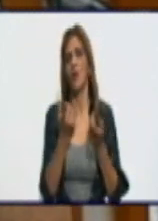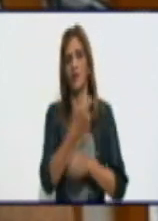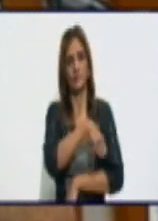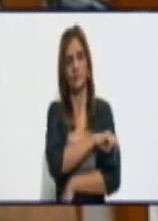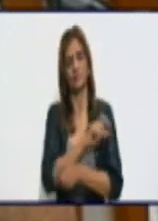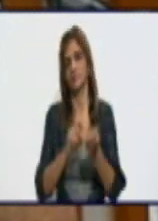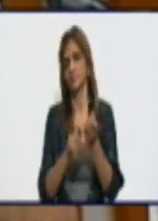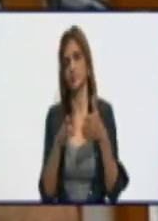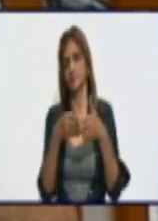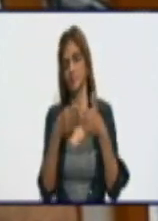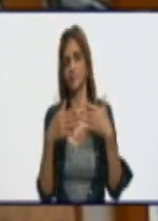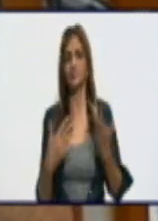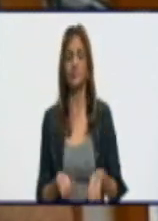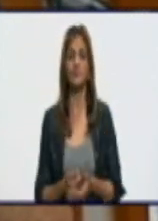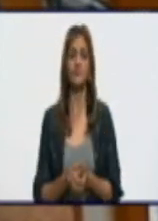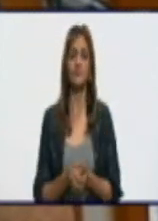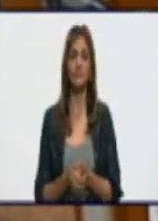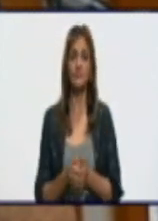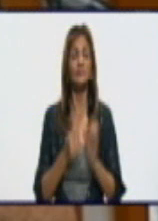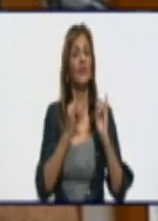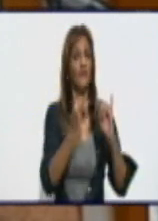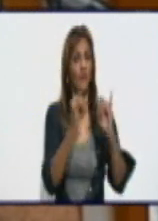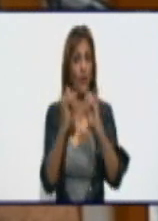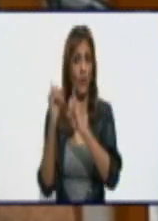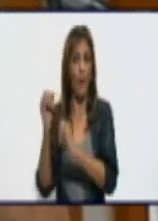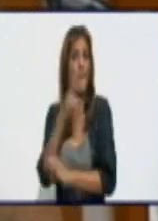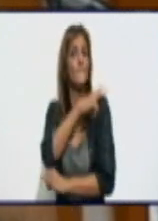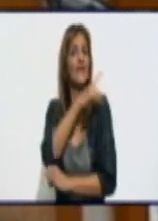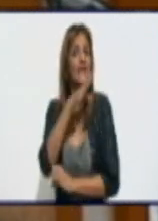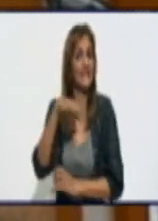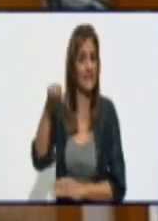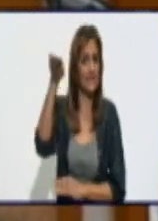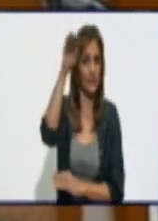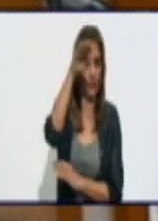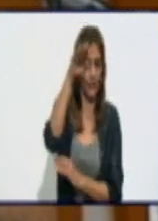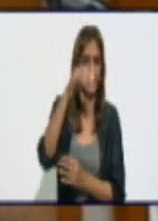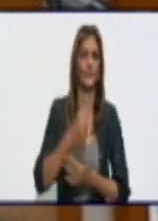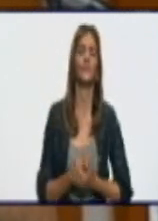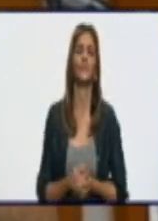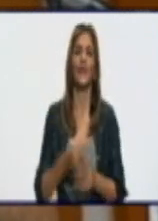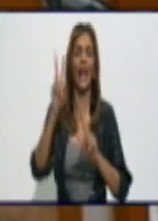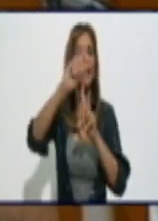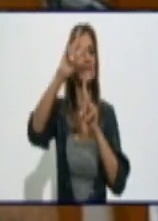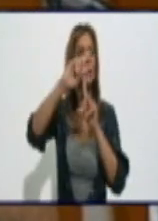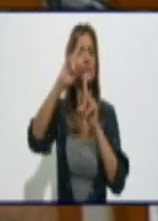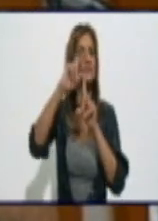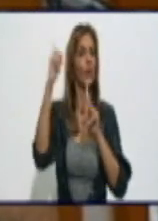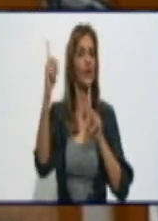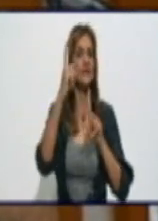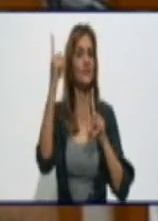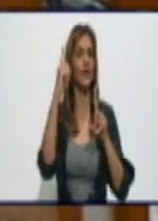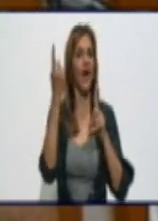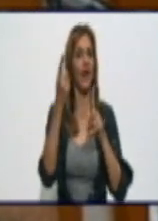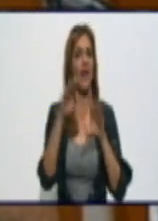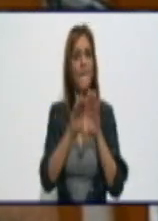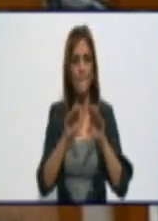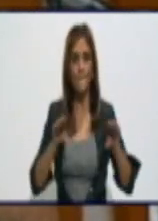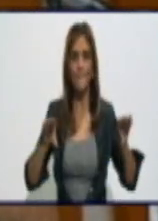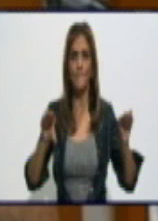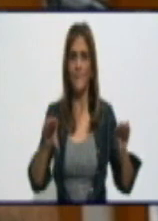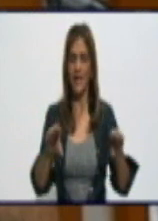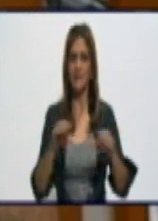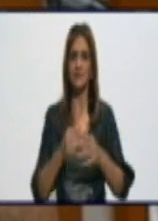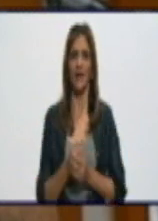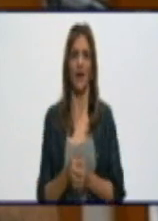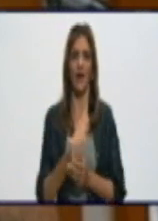Bueno, como fue informado por nuestro ministro en la Televisión Nacional, el pasado día, en comparecencia en la Mesa Redonda, el pasado día 14